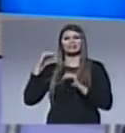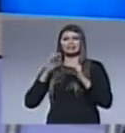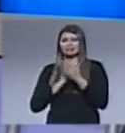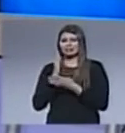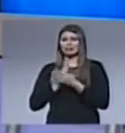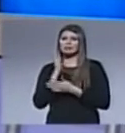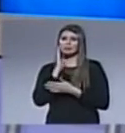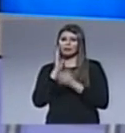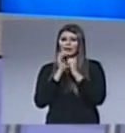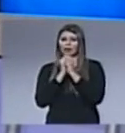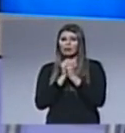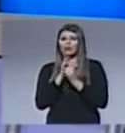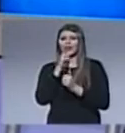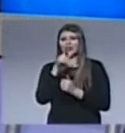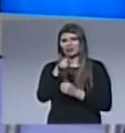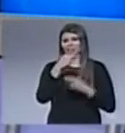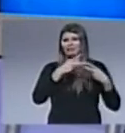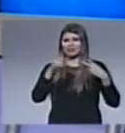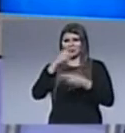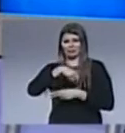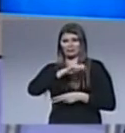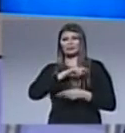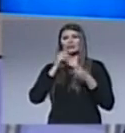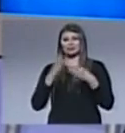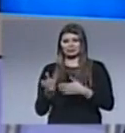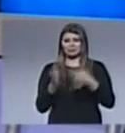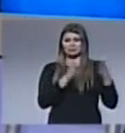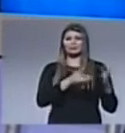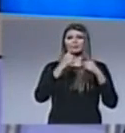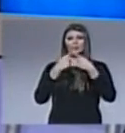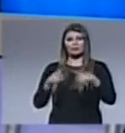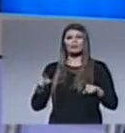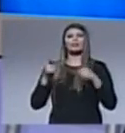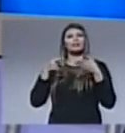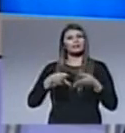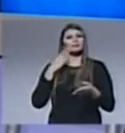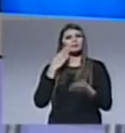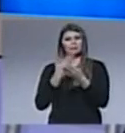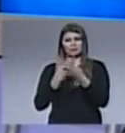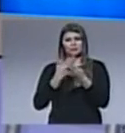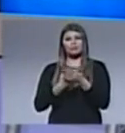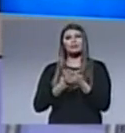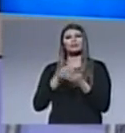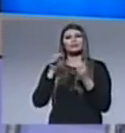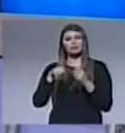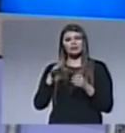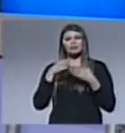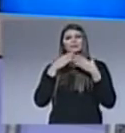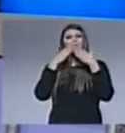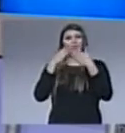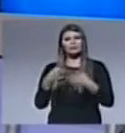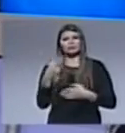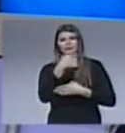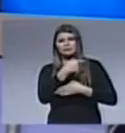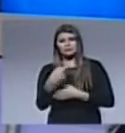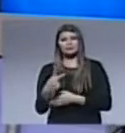siempre está orando por la vida de su hijo ahora si pasamos a otro tema y que tenemos que hablar por supuesto de nuestra pregunta de la